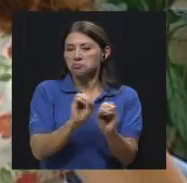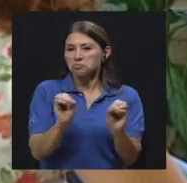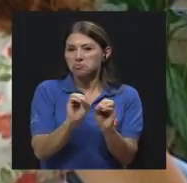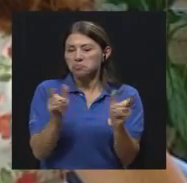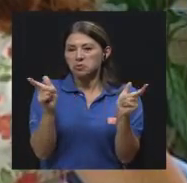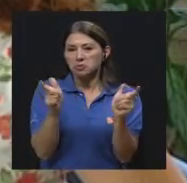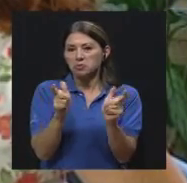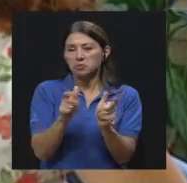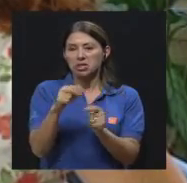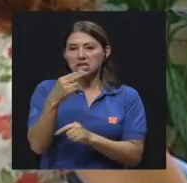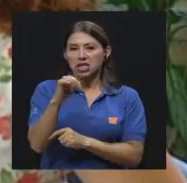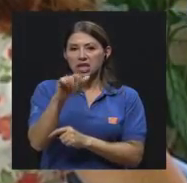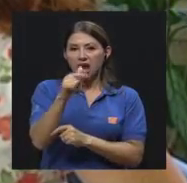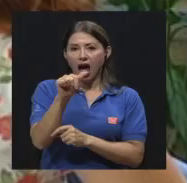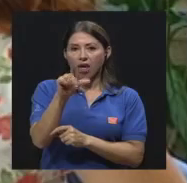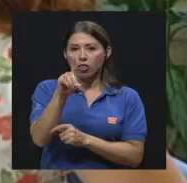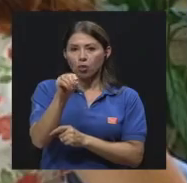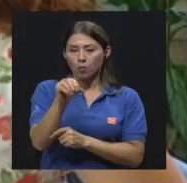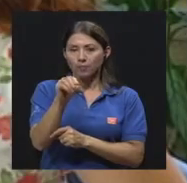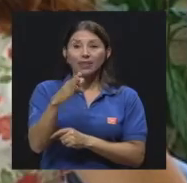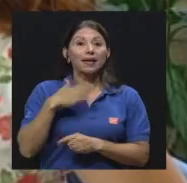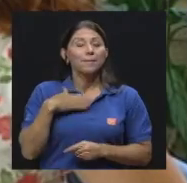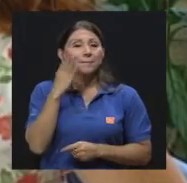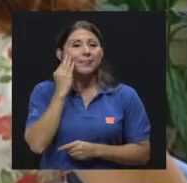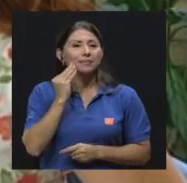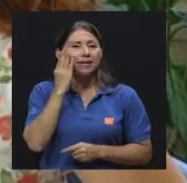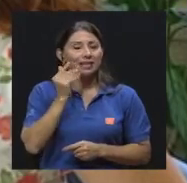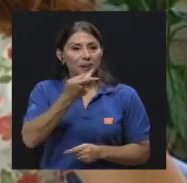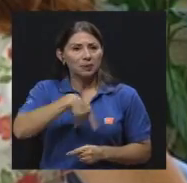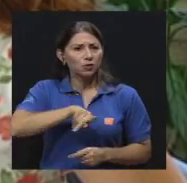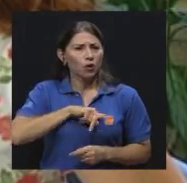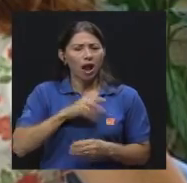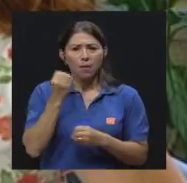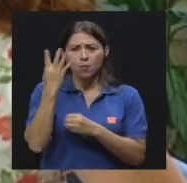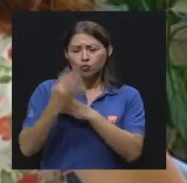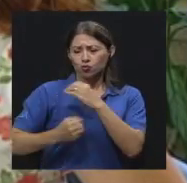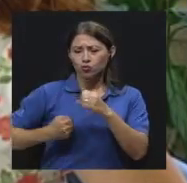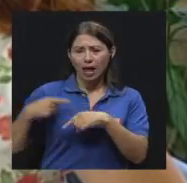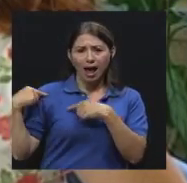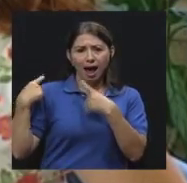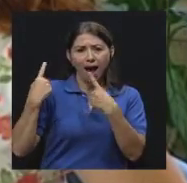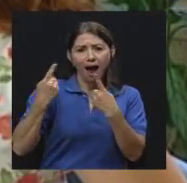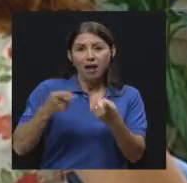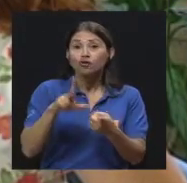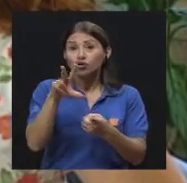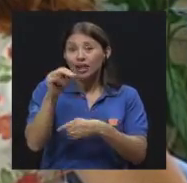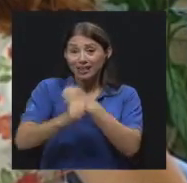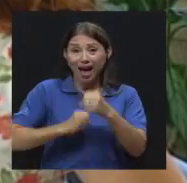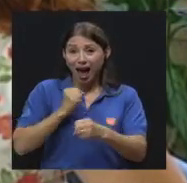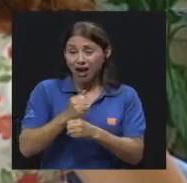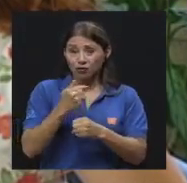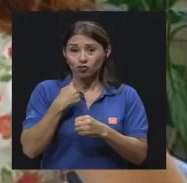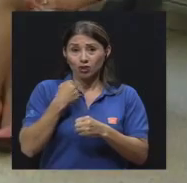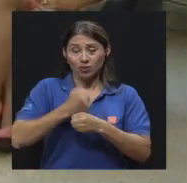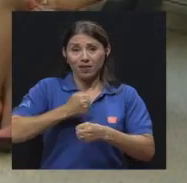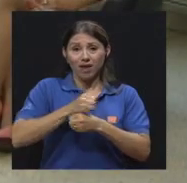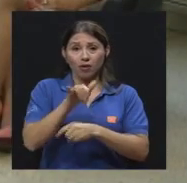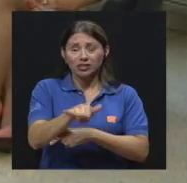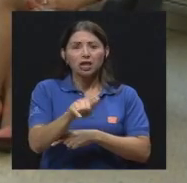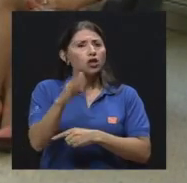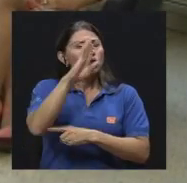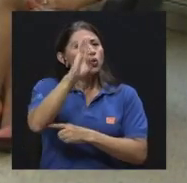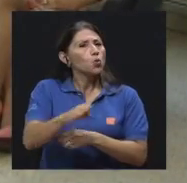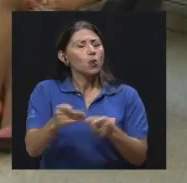en mi experiencia personal, yo durante años que trabajé, he trabajado como dermatólogo 30 años, yo nunca he tenido una